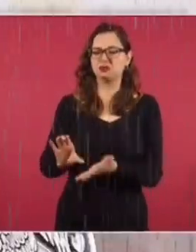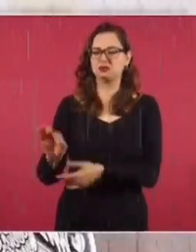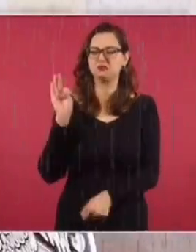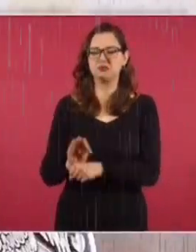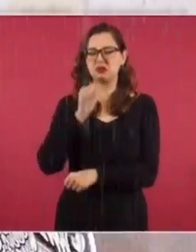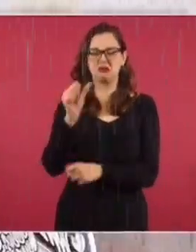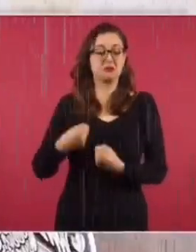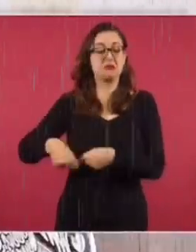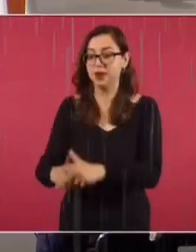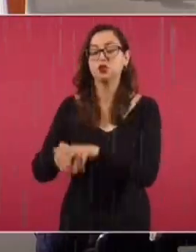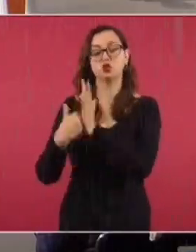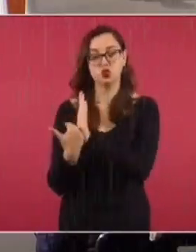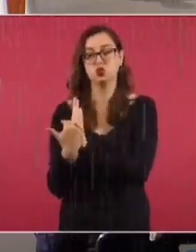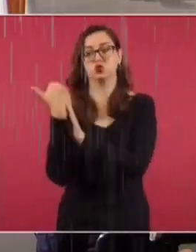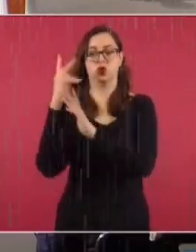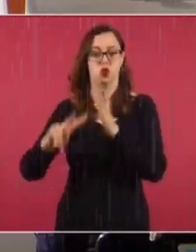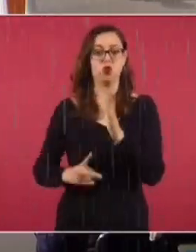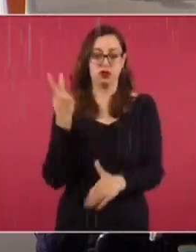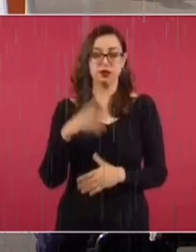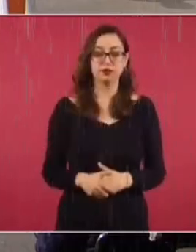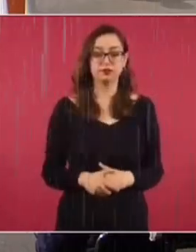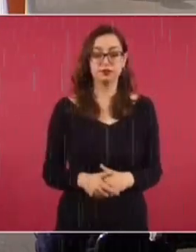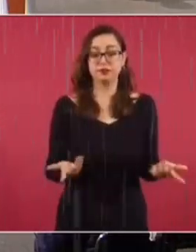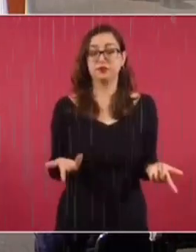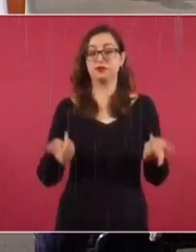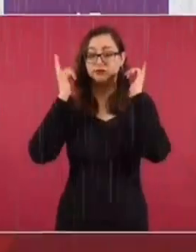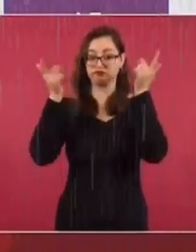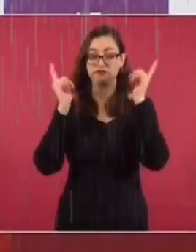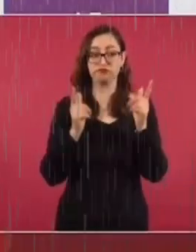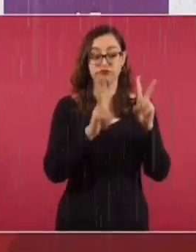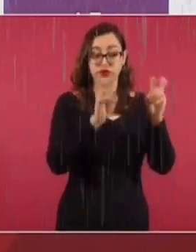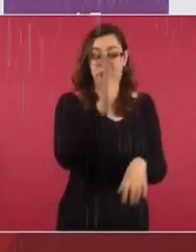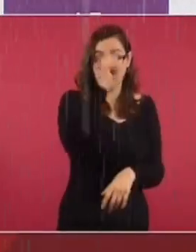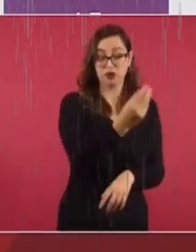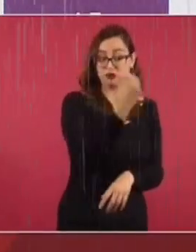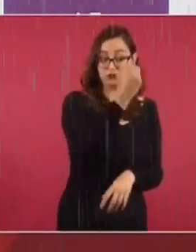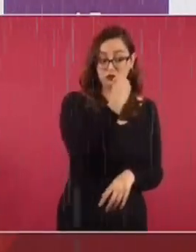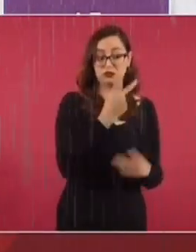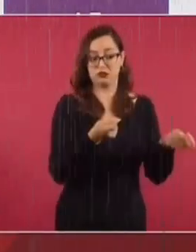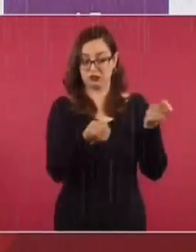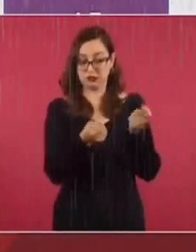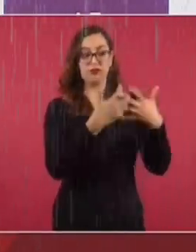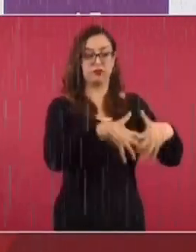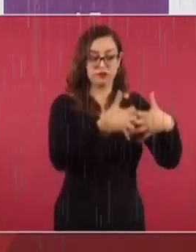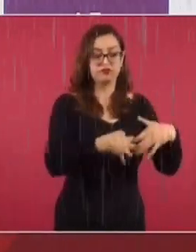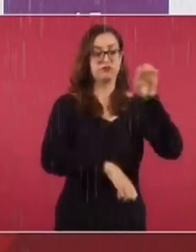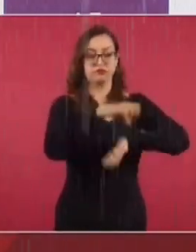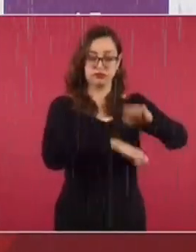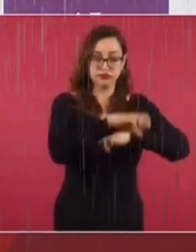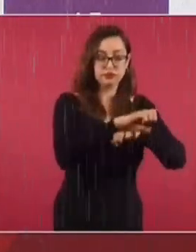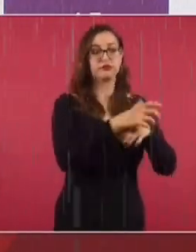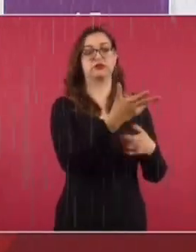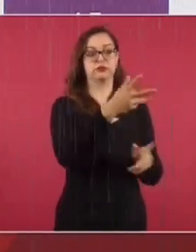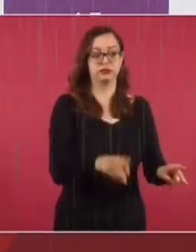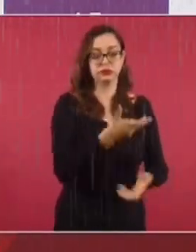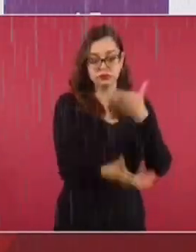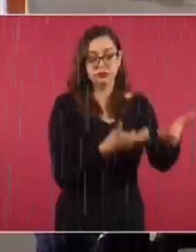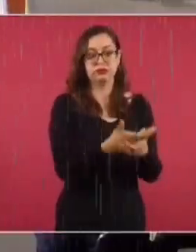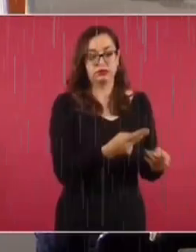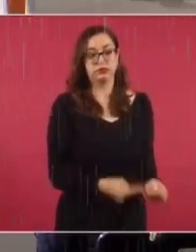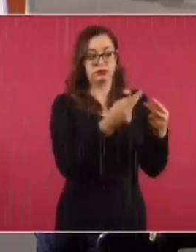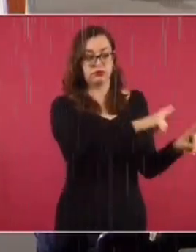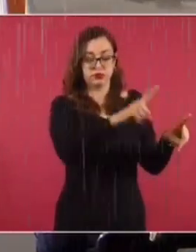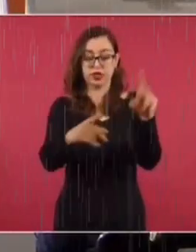del 14%. Entonces yo espero que con el acuerdo que se tuvo con industriales, con empresarios, con comerciantes